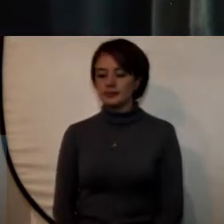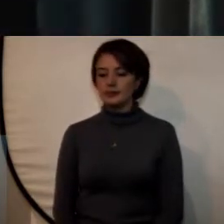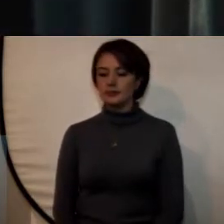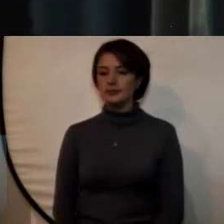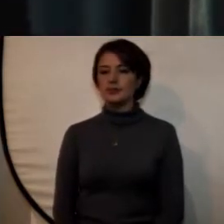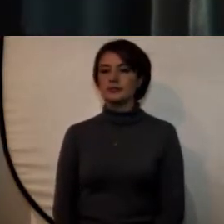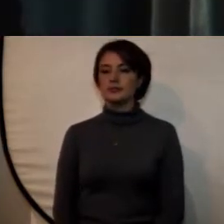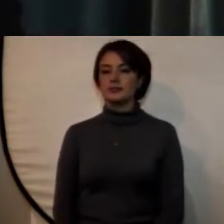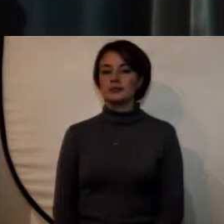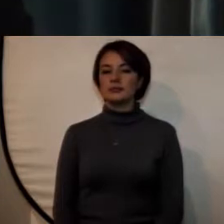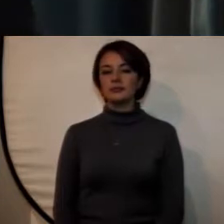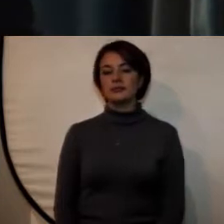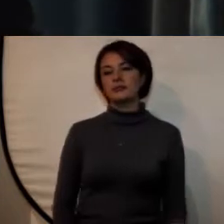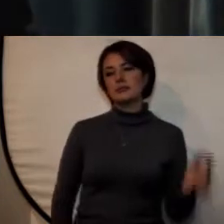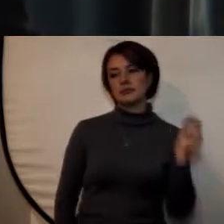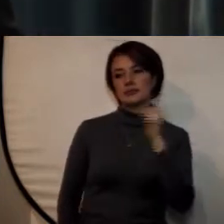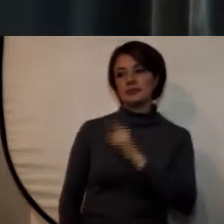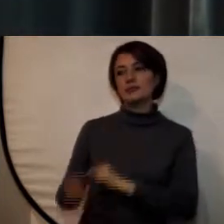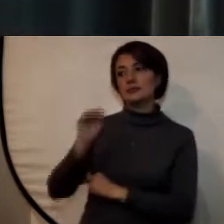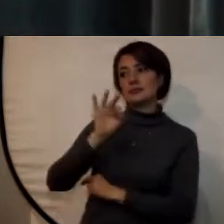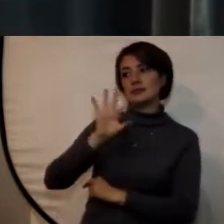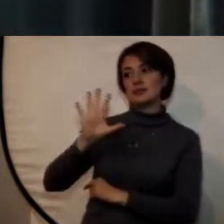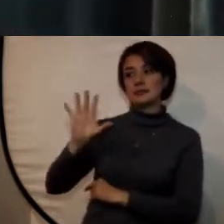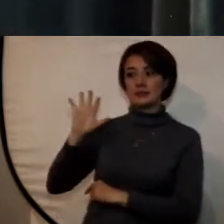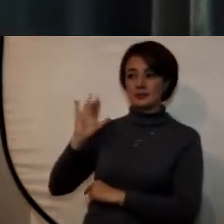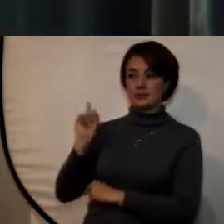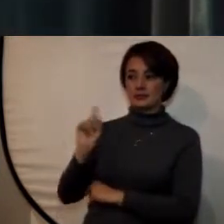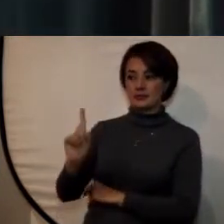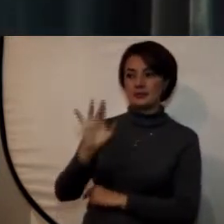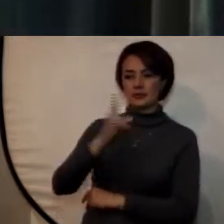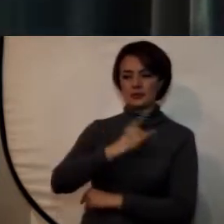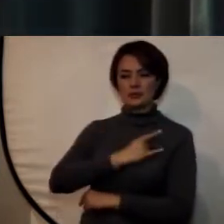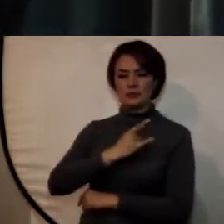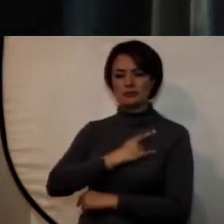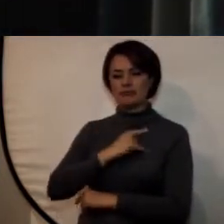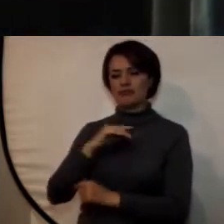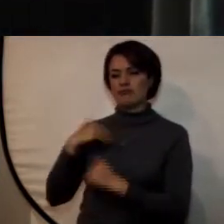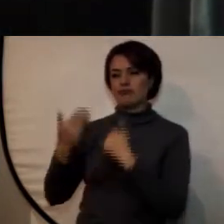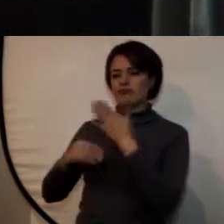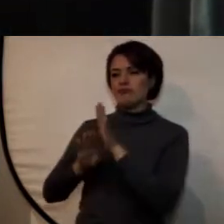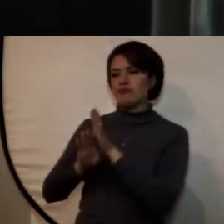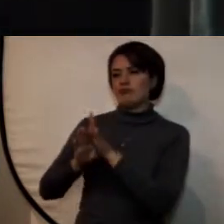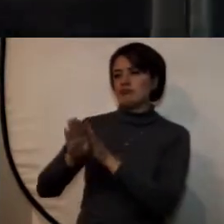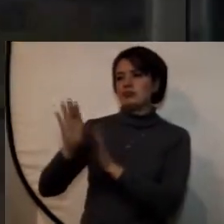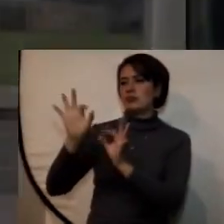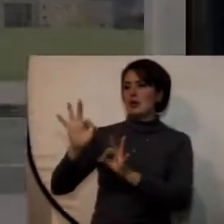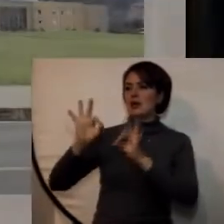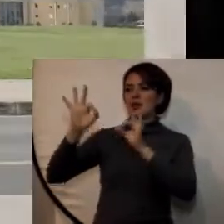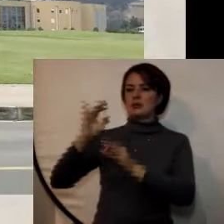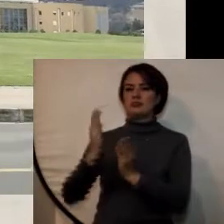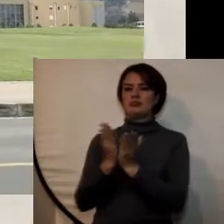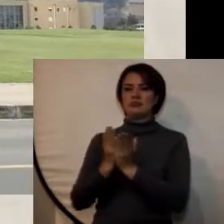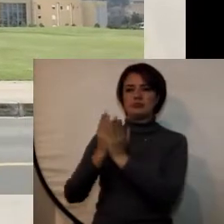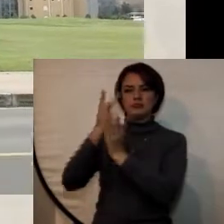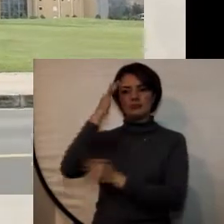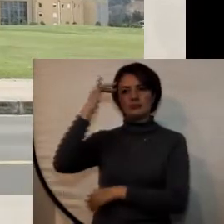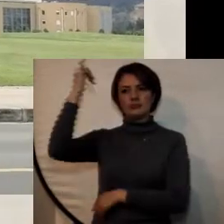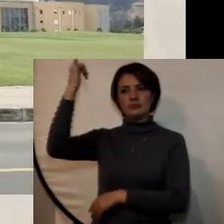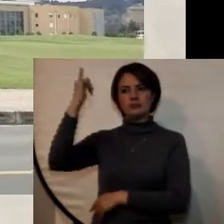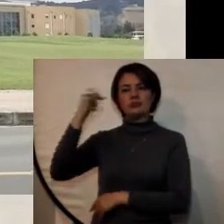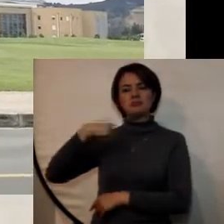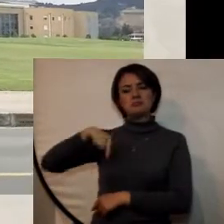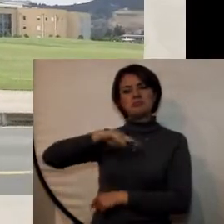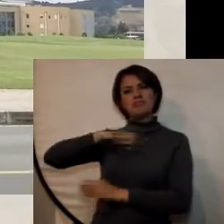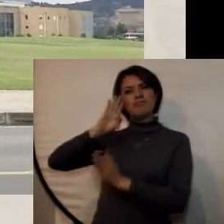en los 35 años de la universidad ¿cómo ha sido la evolución de la calidad académica y cómo nos estamos proyectando